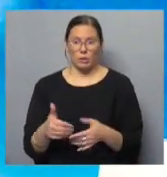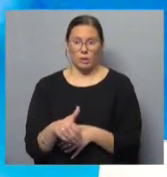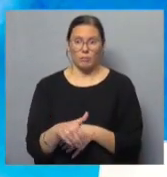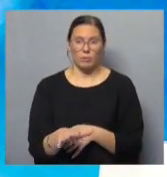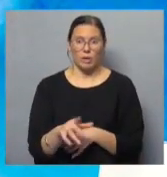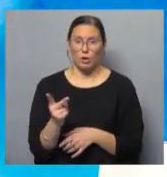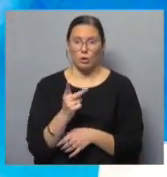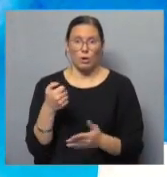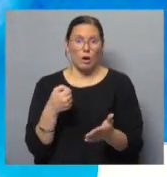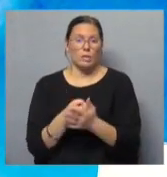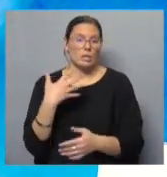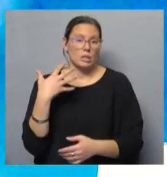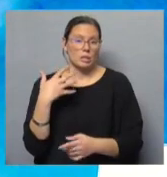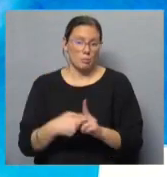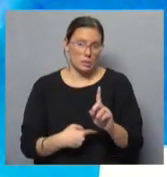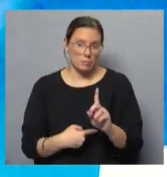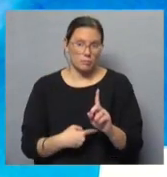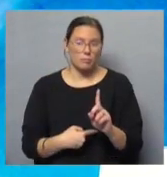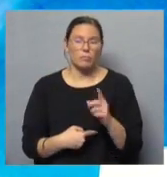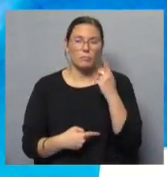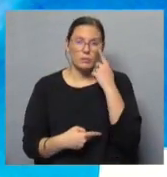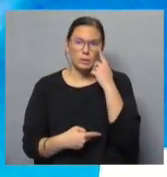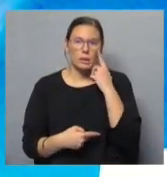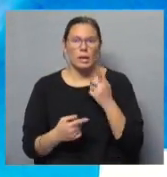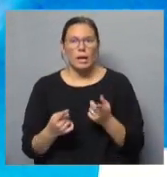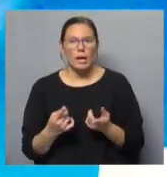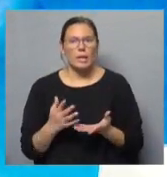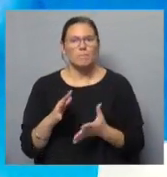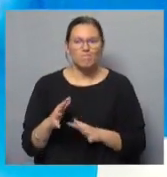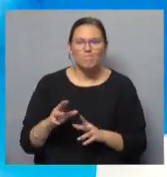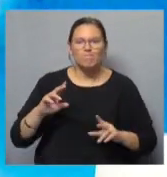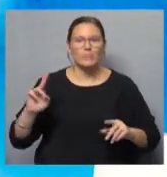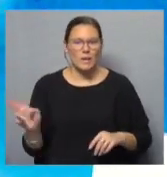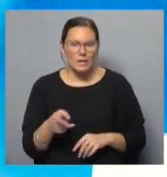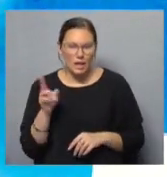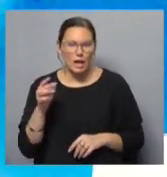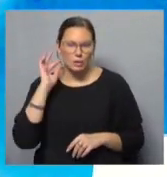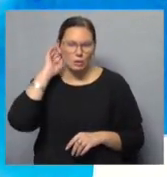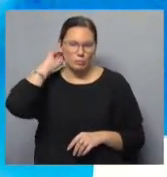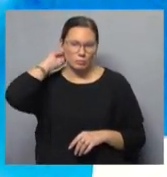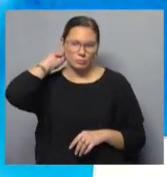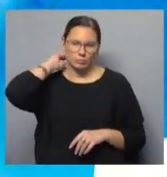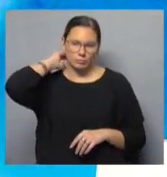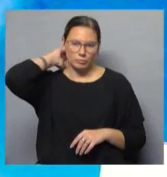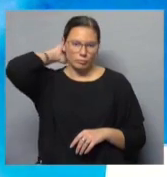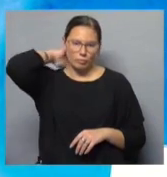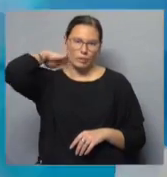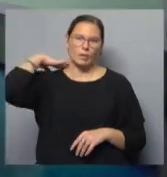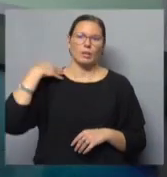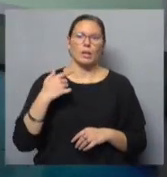salen justo los dos a fin de mes. Está buenísimo, es medio Aikido. Producir para Viniste a mí, viniste a mí.